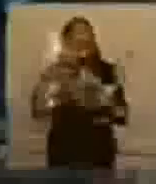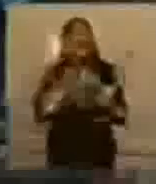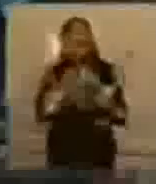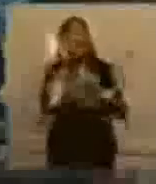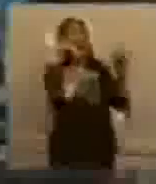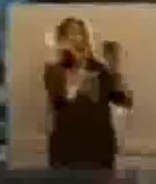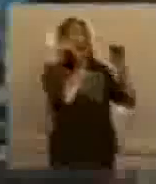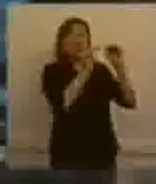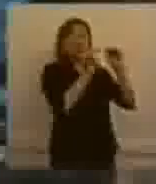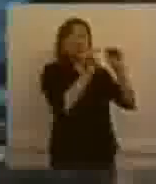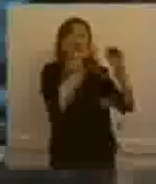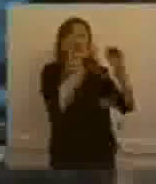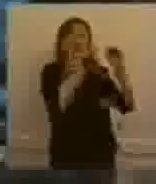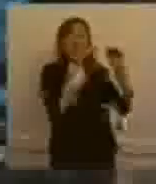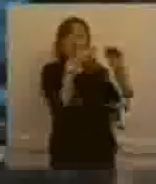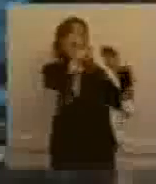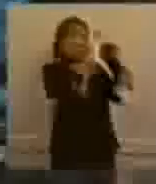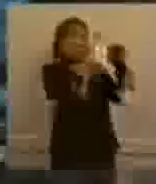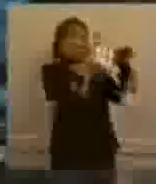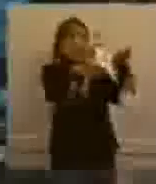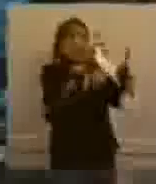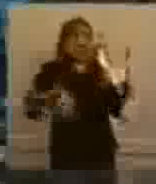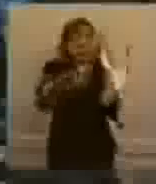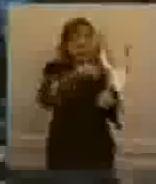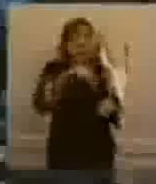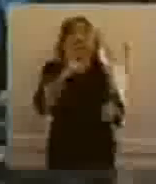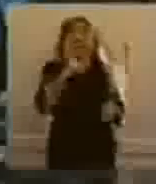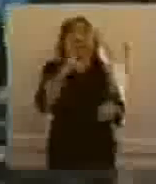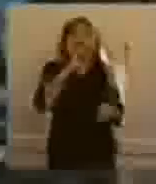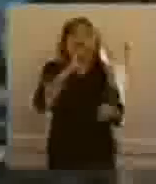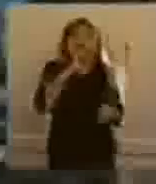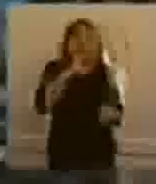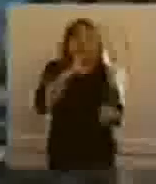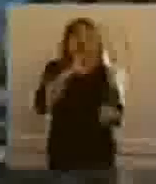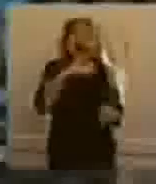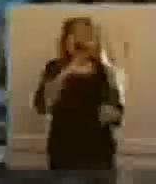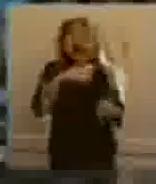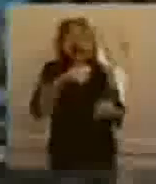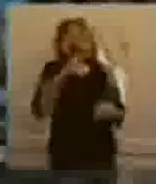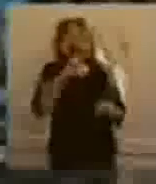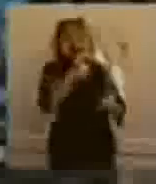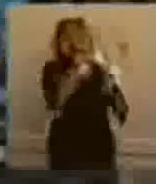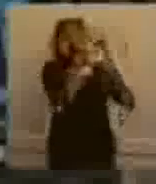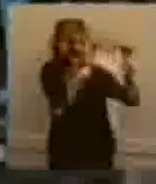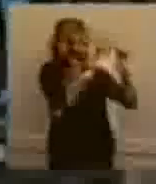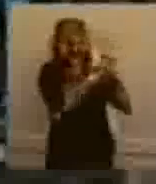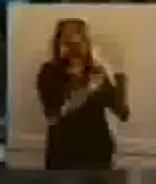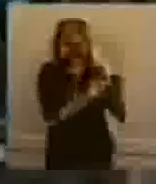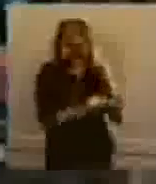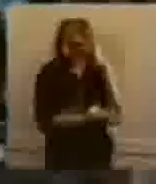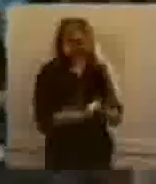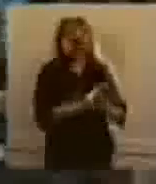necesite para el ganado, ovino, o caprino de la zona. También es bueno